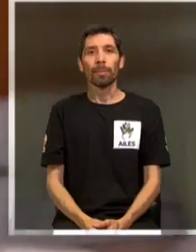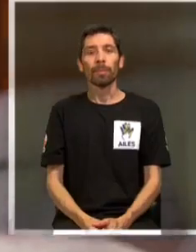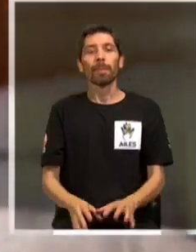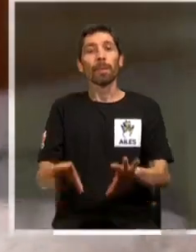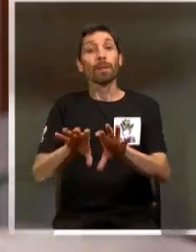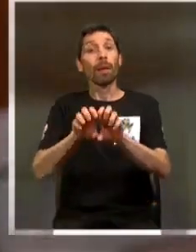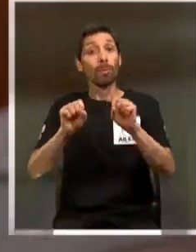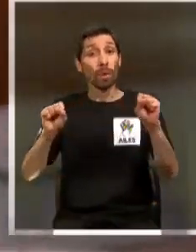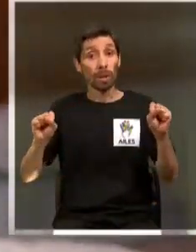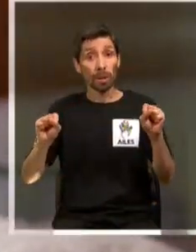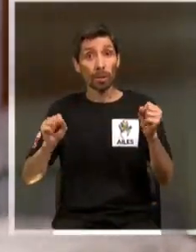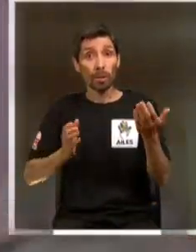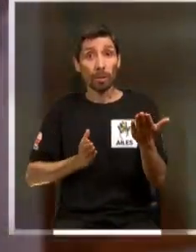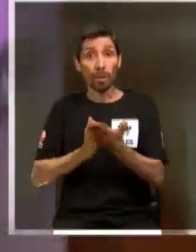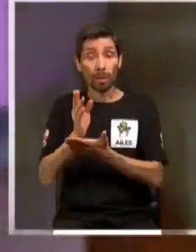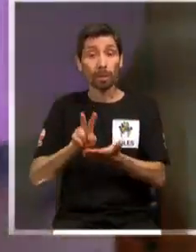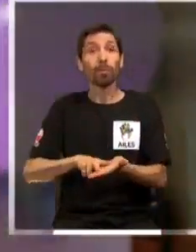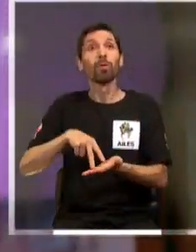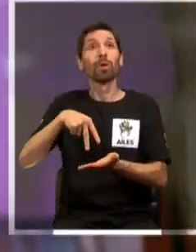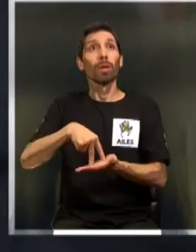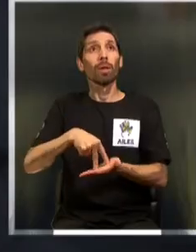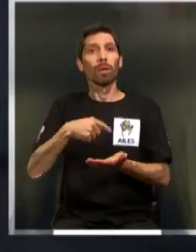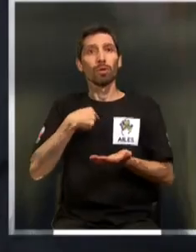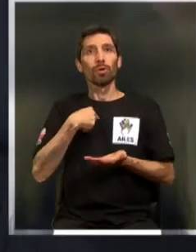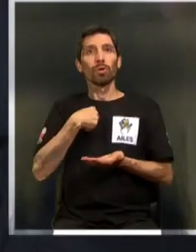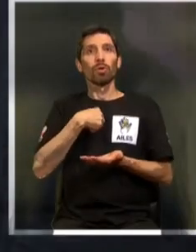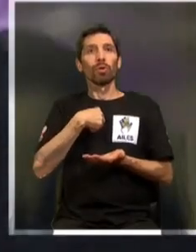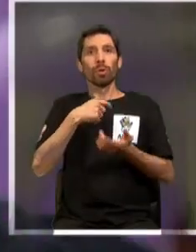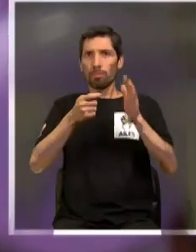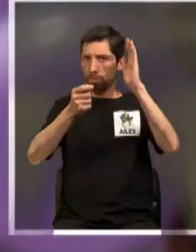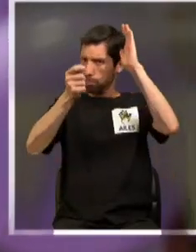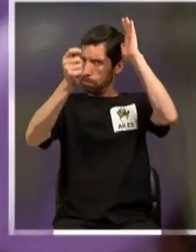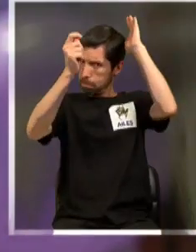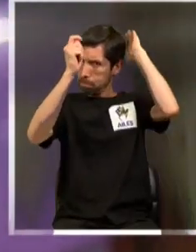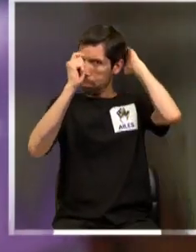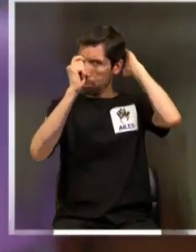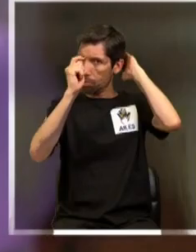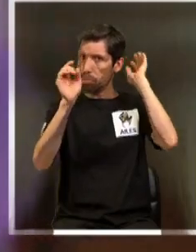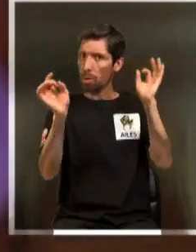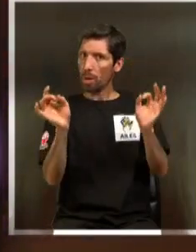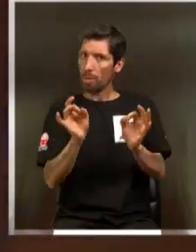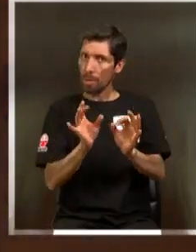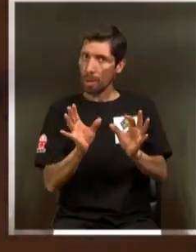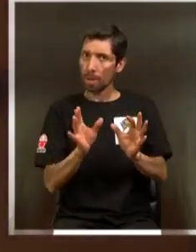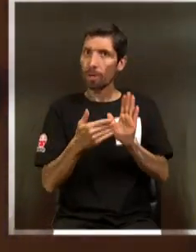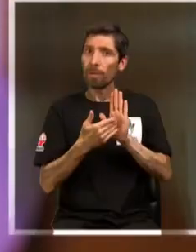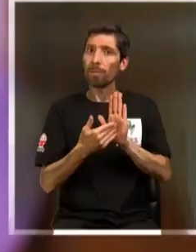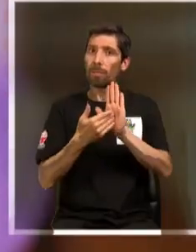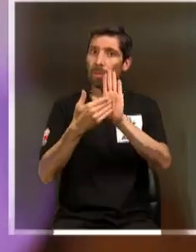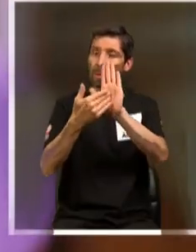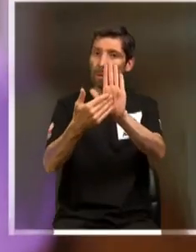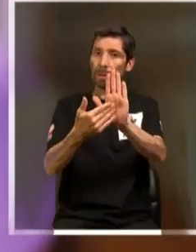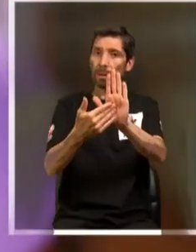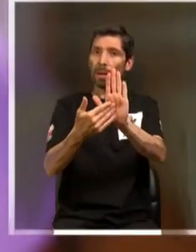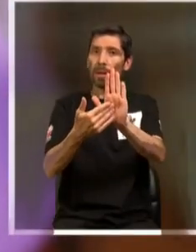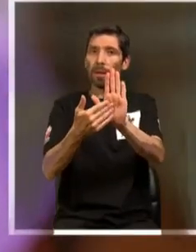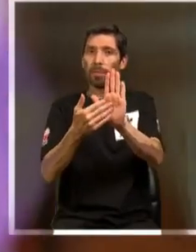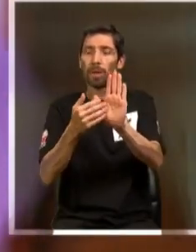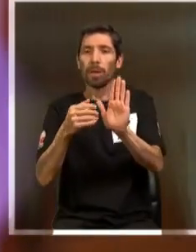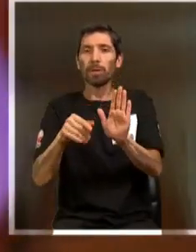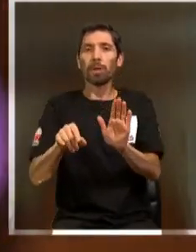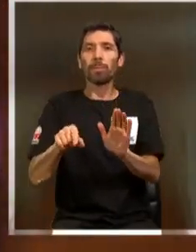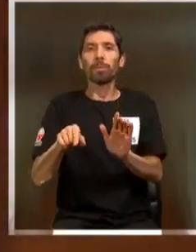Ya, vamos a empezar. Ponte de pie. Procede a acomodarse la gorra épicamente. Vamos a partir presentándote. ¿Cómo te llamas tú?